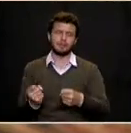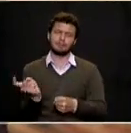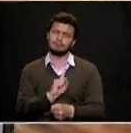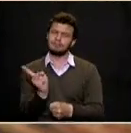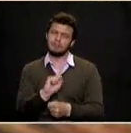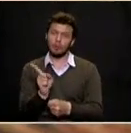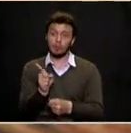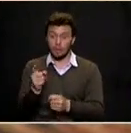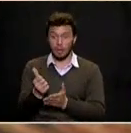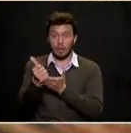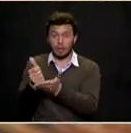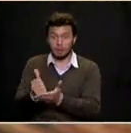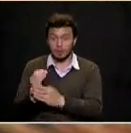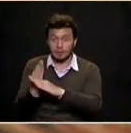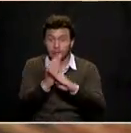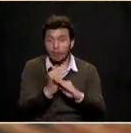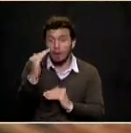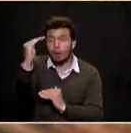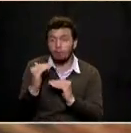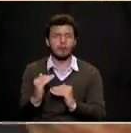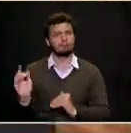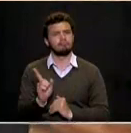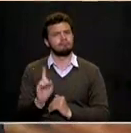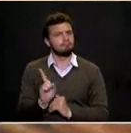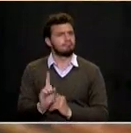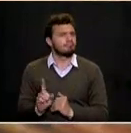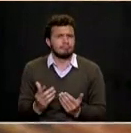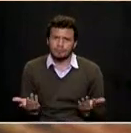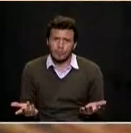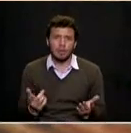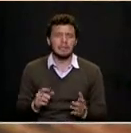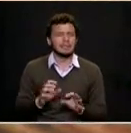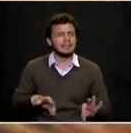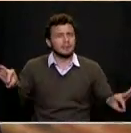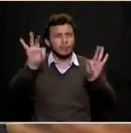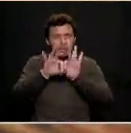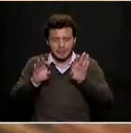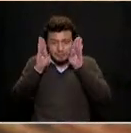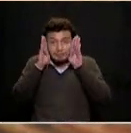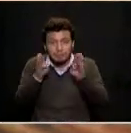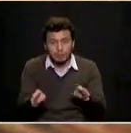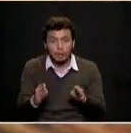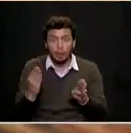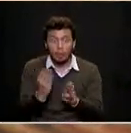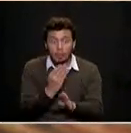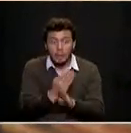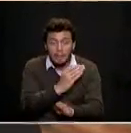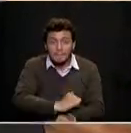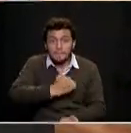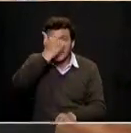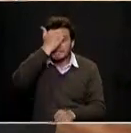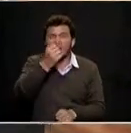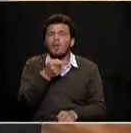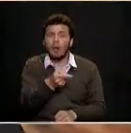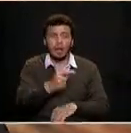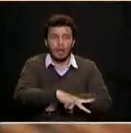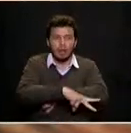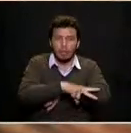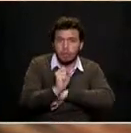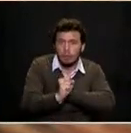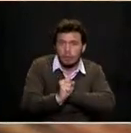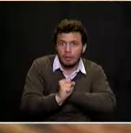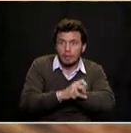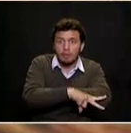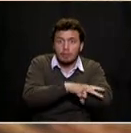populismo punitivo que ha hecho carrera en nuestro país. Hay que atender los problemas de base frente al hurto en particular, desincentivarlo